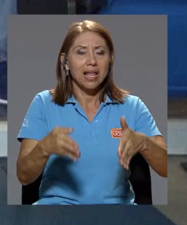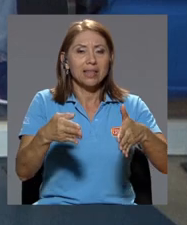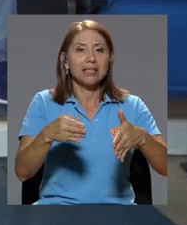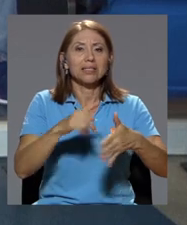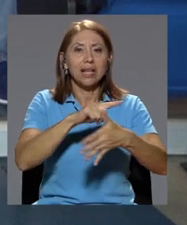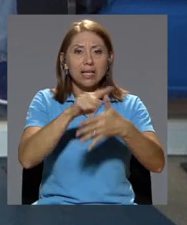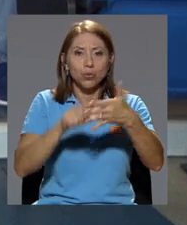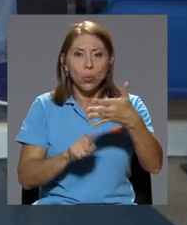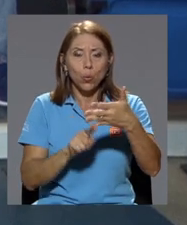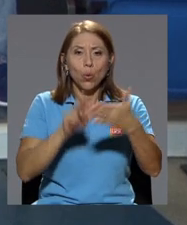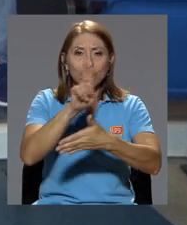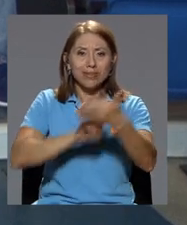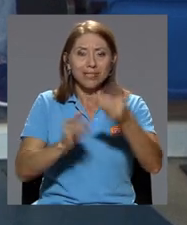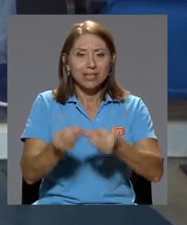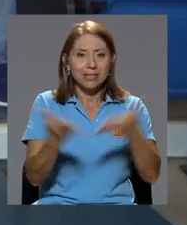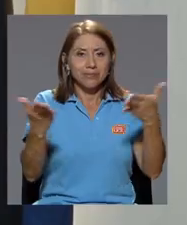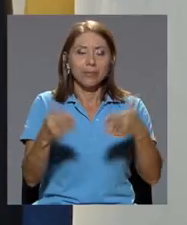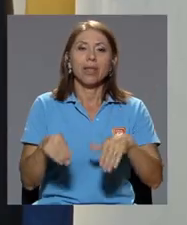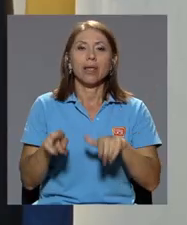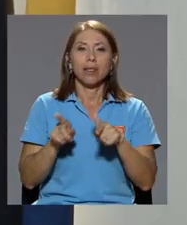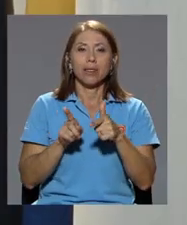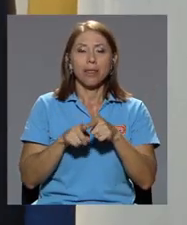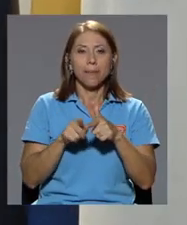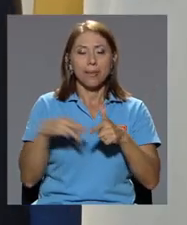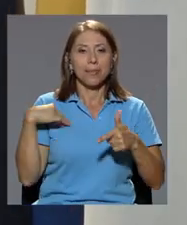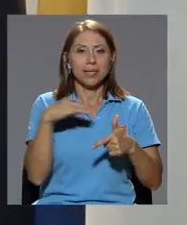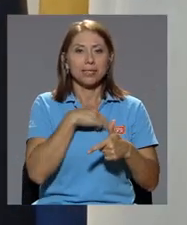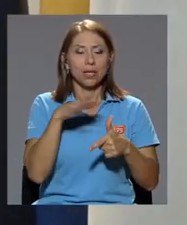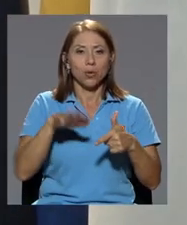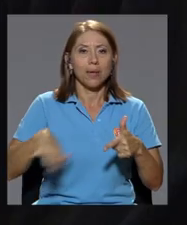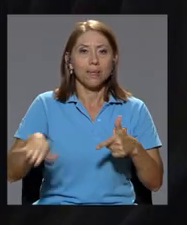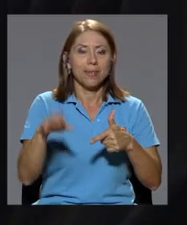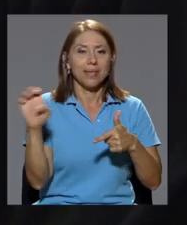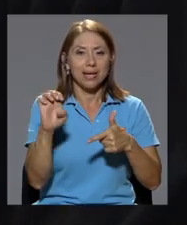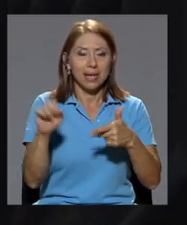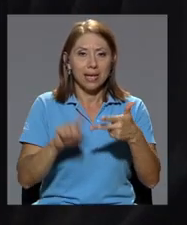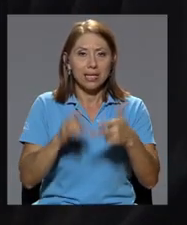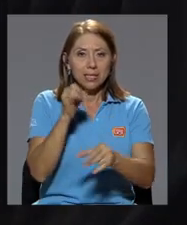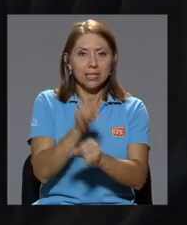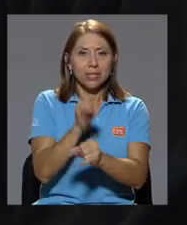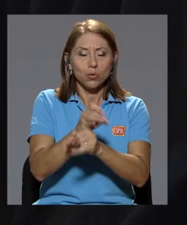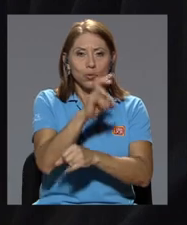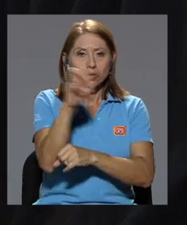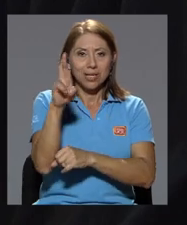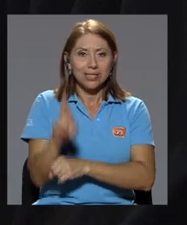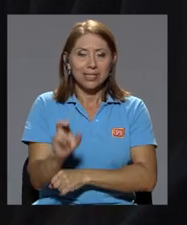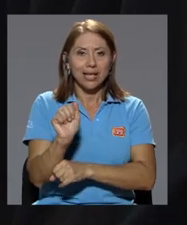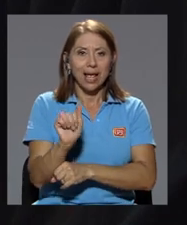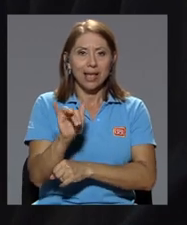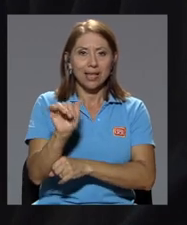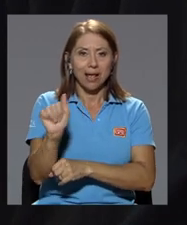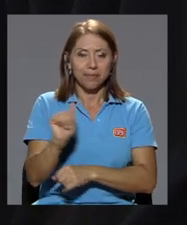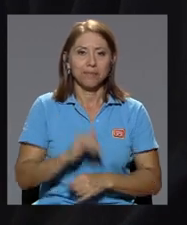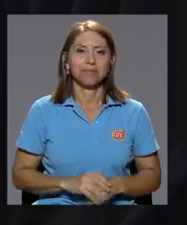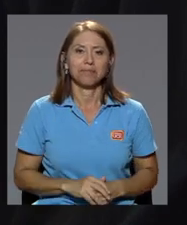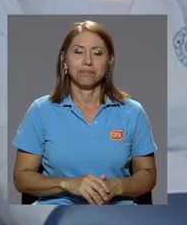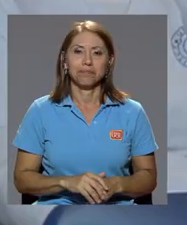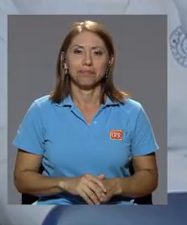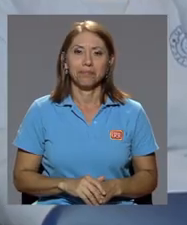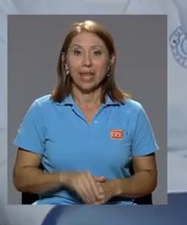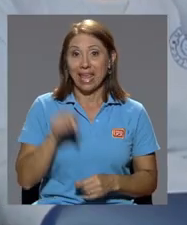universidades estatales, el Ministerio de Ambiente y Energía y el Instituto Costarricense de Acueductos y Alcantarillados, AIA.